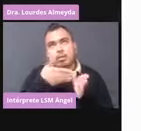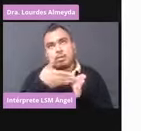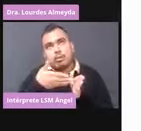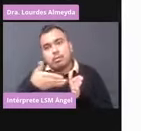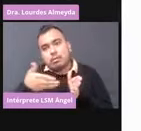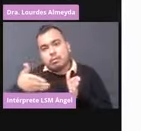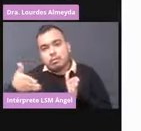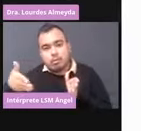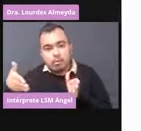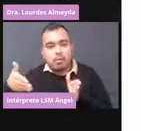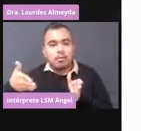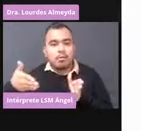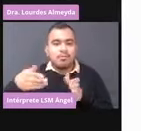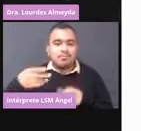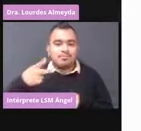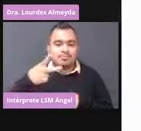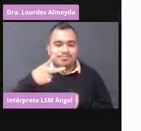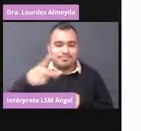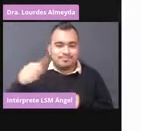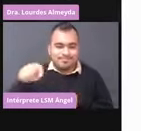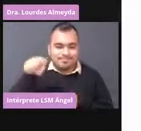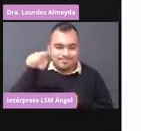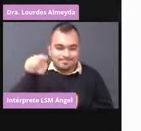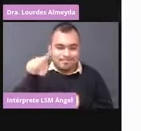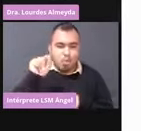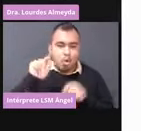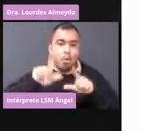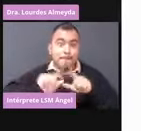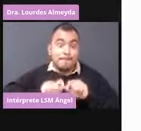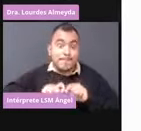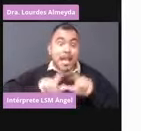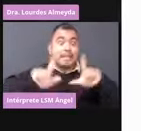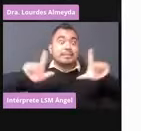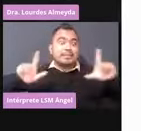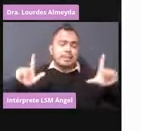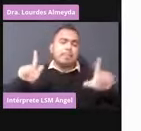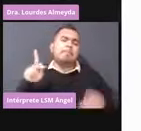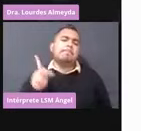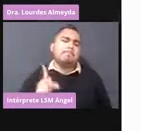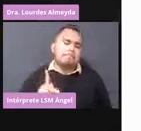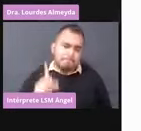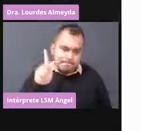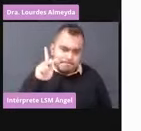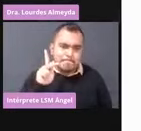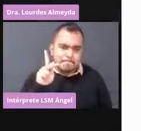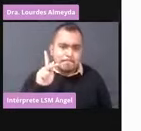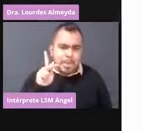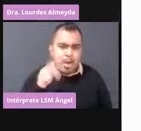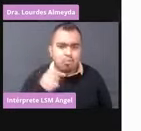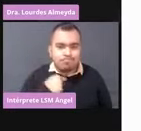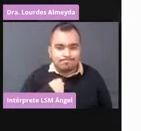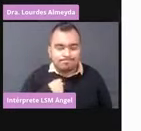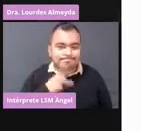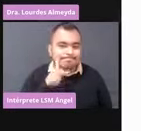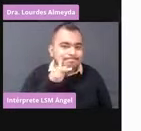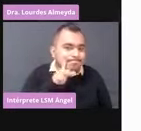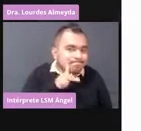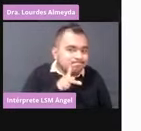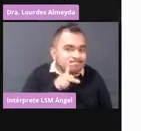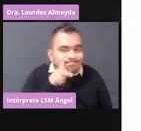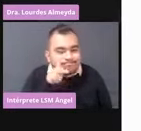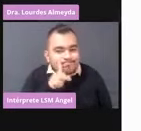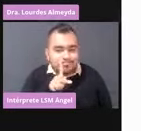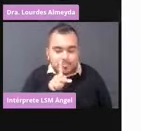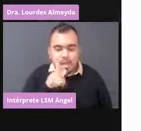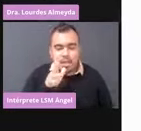presentación. Se ve un poquito más grande, pero vamos a tratar de exponer así.